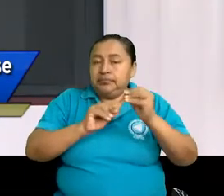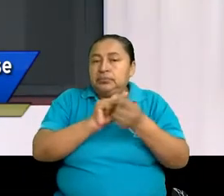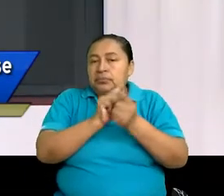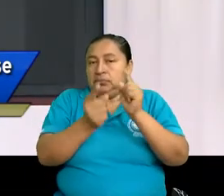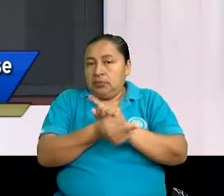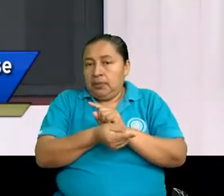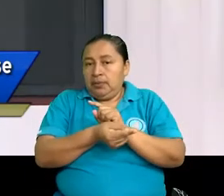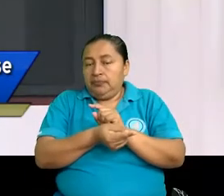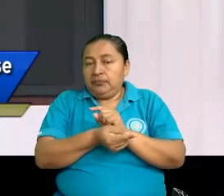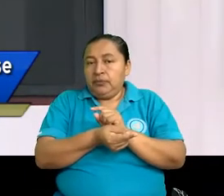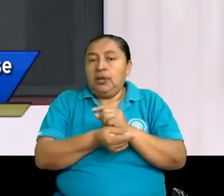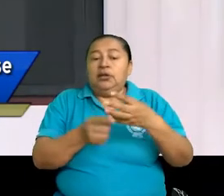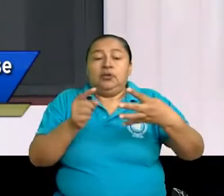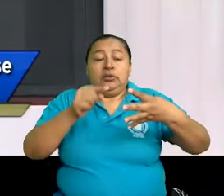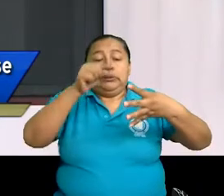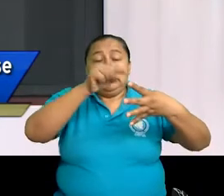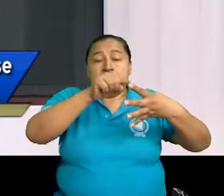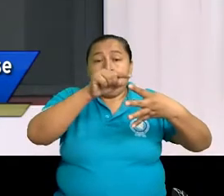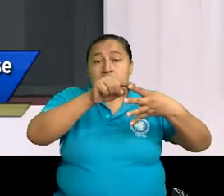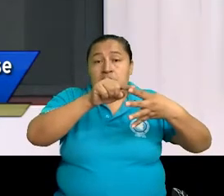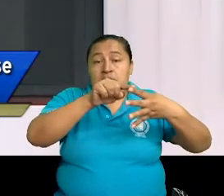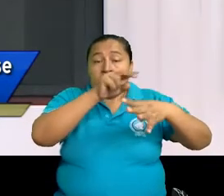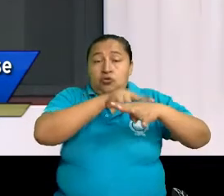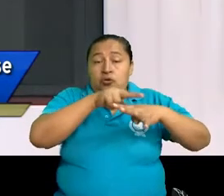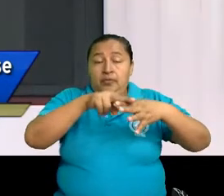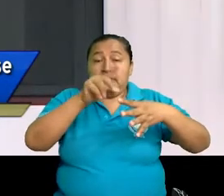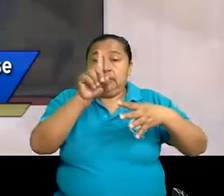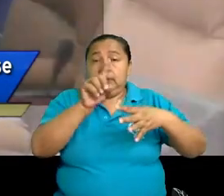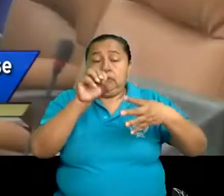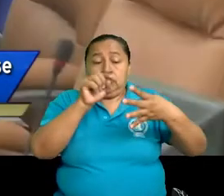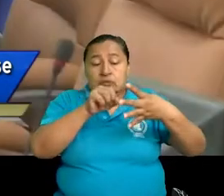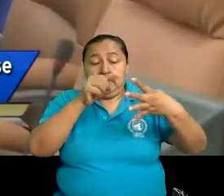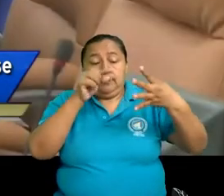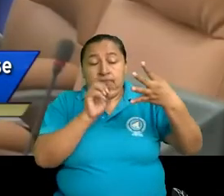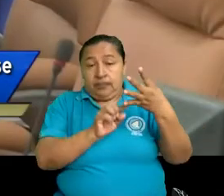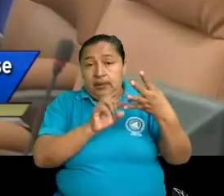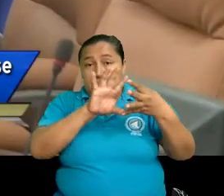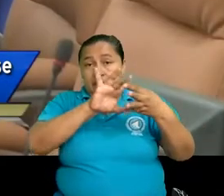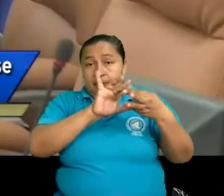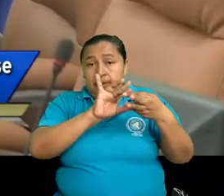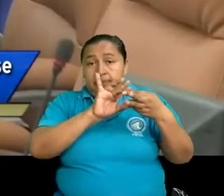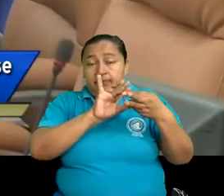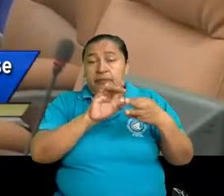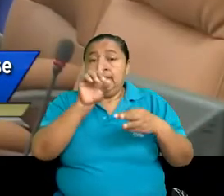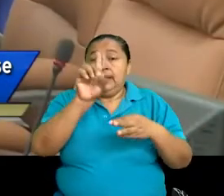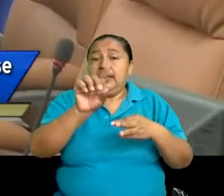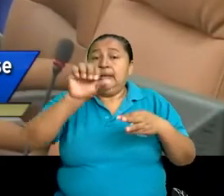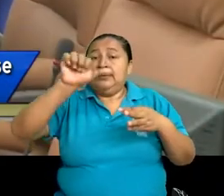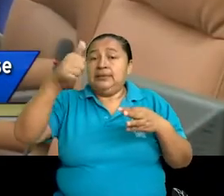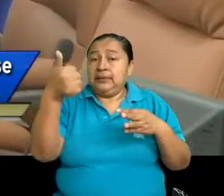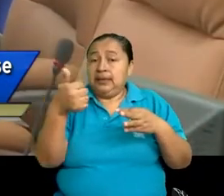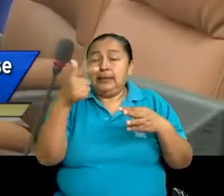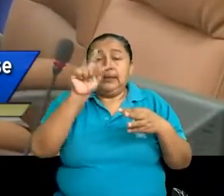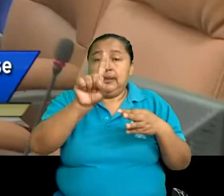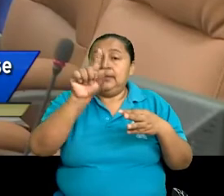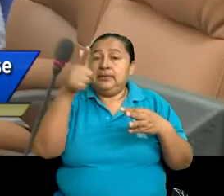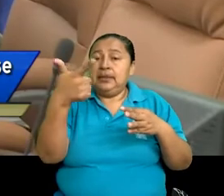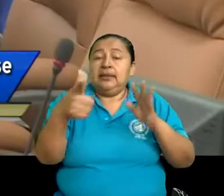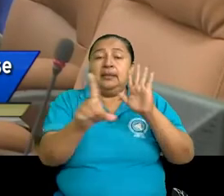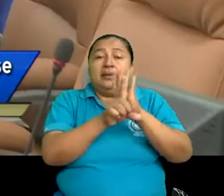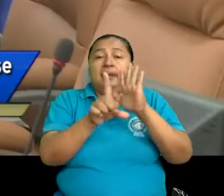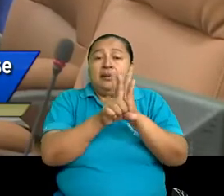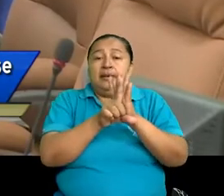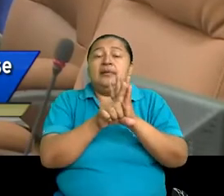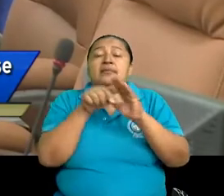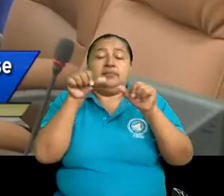Entonces, si nosotros sumamos las normas vigentes y las normas consolidadas, tenemos 17 leyes que